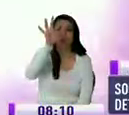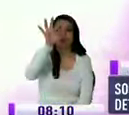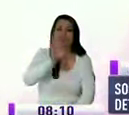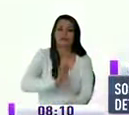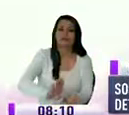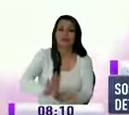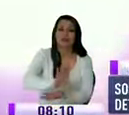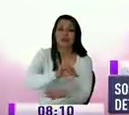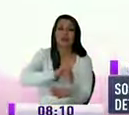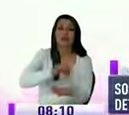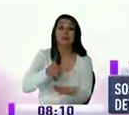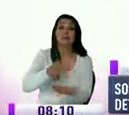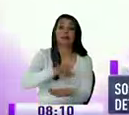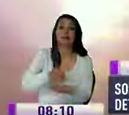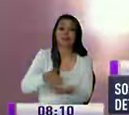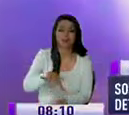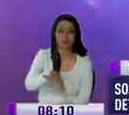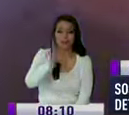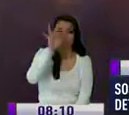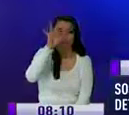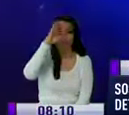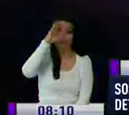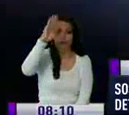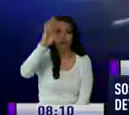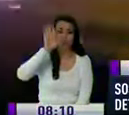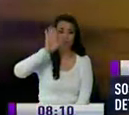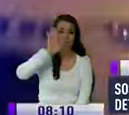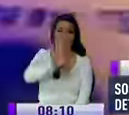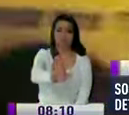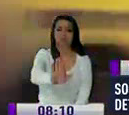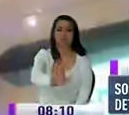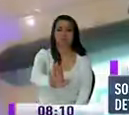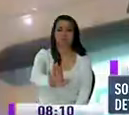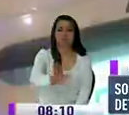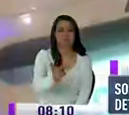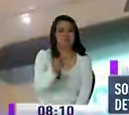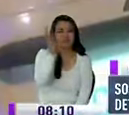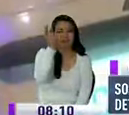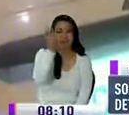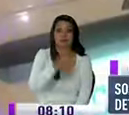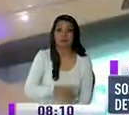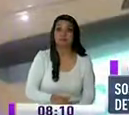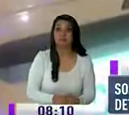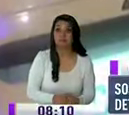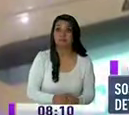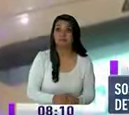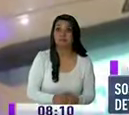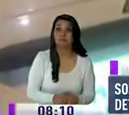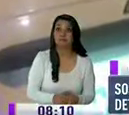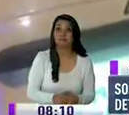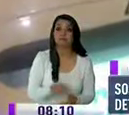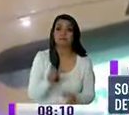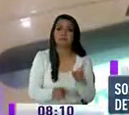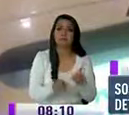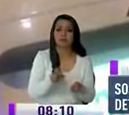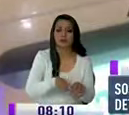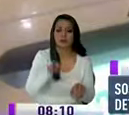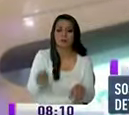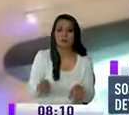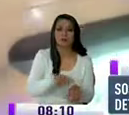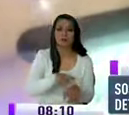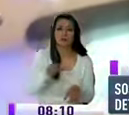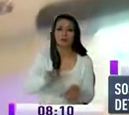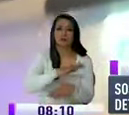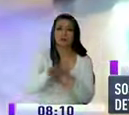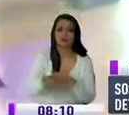Floriana y San Cristóbal. El patrullero le dio la orden de parar la marcha. Con la seguridad, desde el caso, los ocupantes desembarcaron y todos